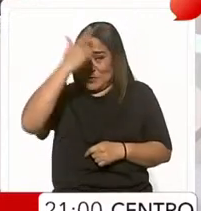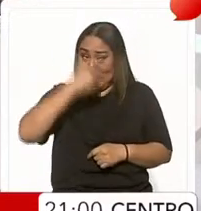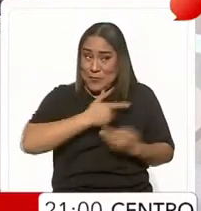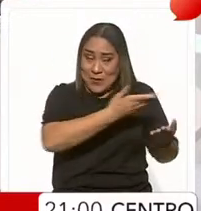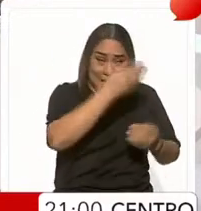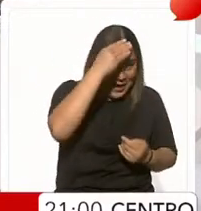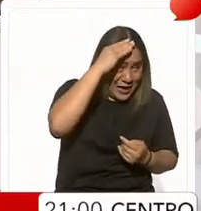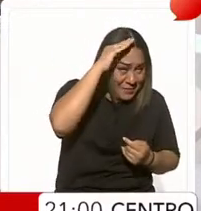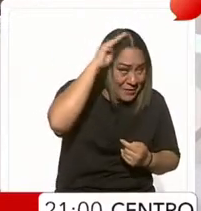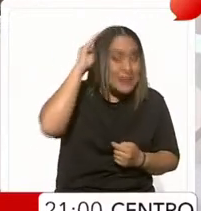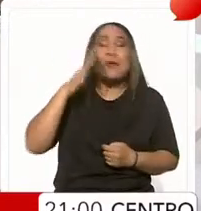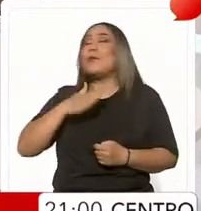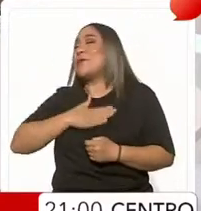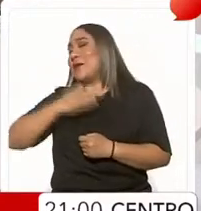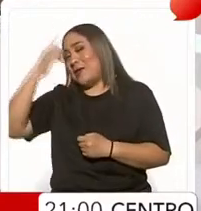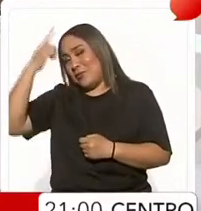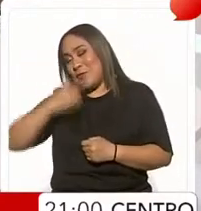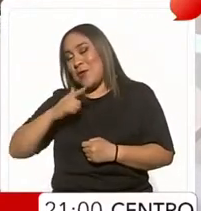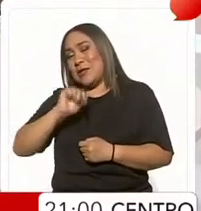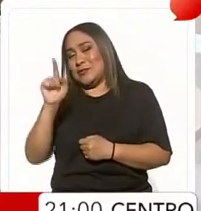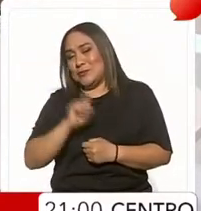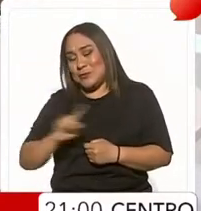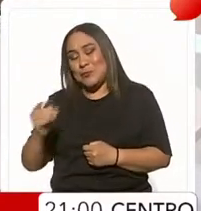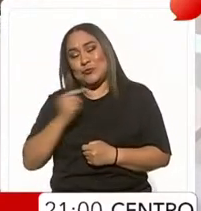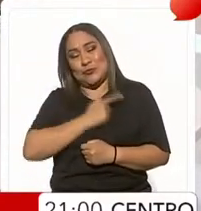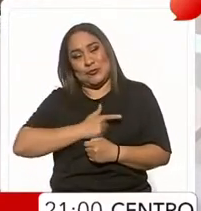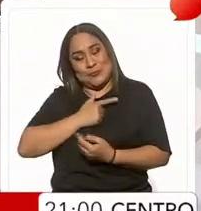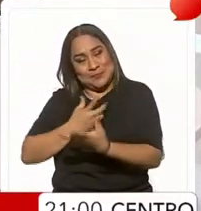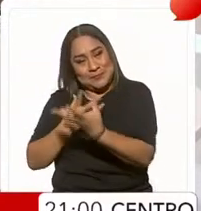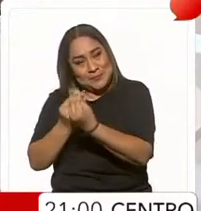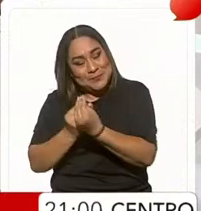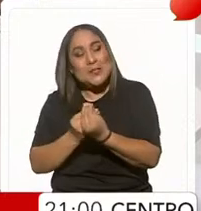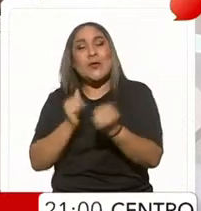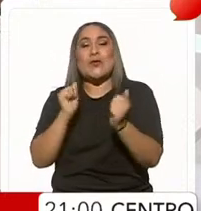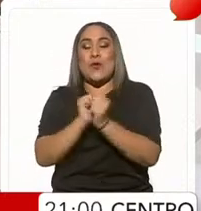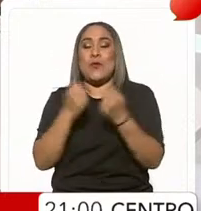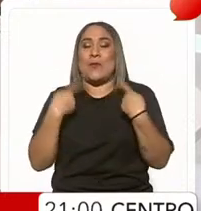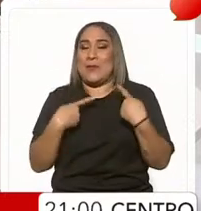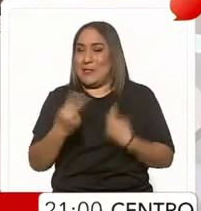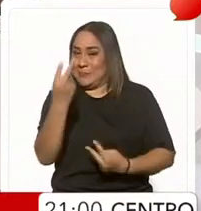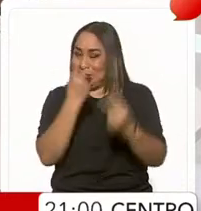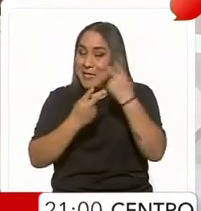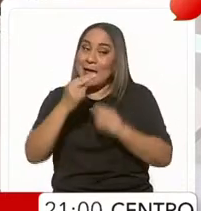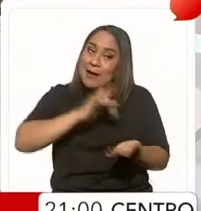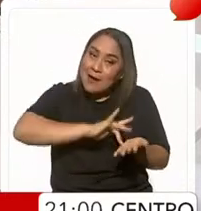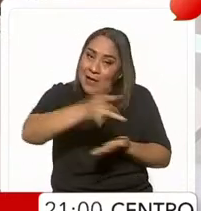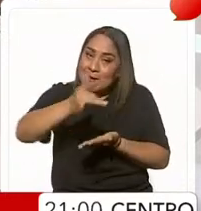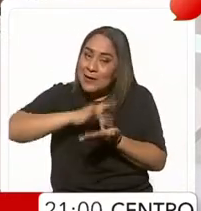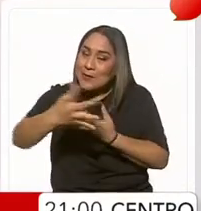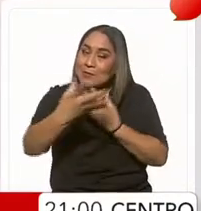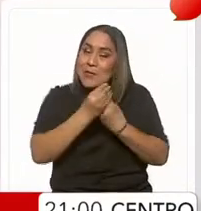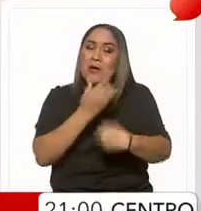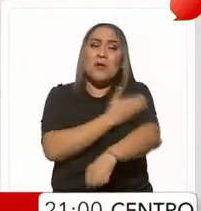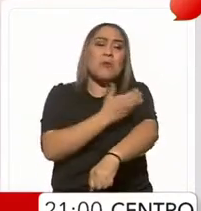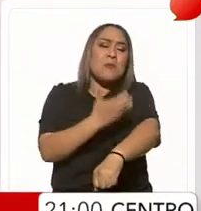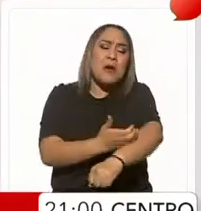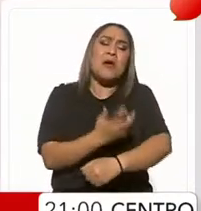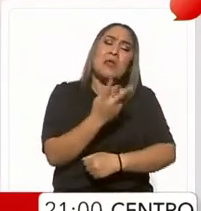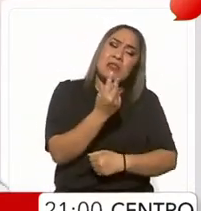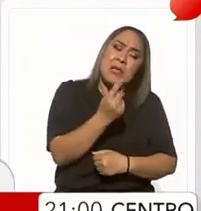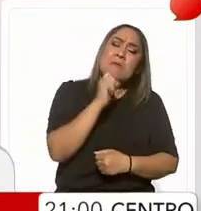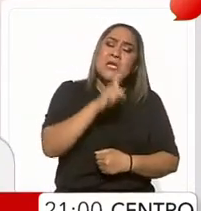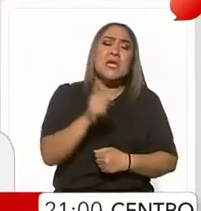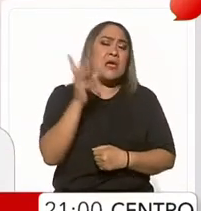estás, Azul? Muy buenas noches. Qué gusto estar aquí también contigo con las audiencias. Gracias a quien nos acompañan por radio y televisión. sí,